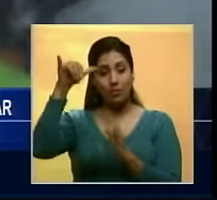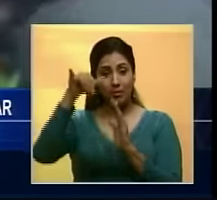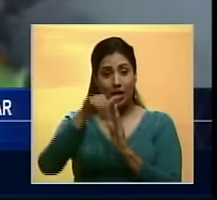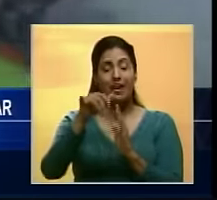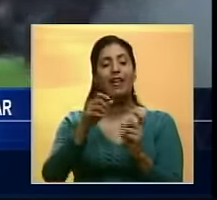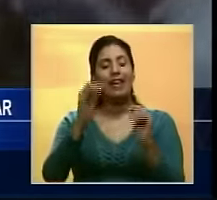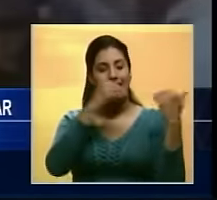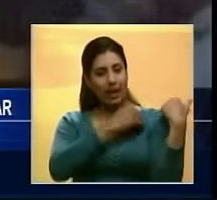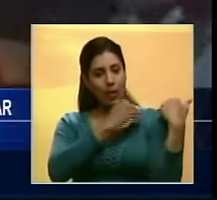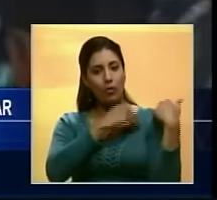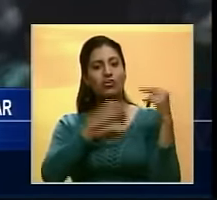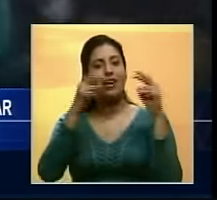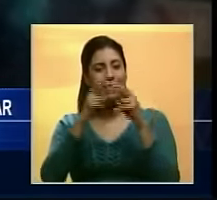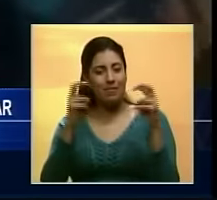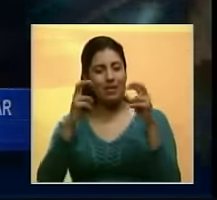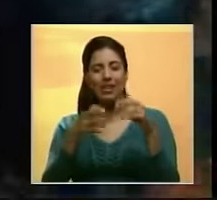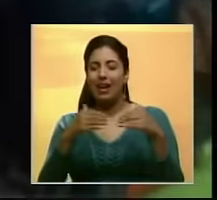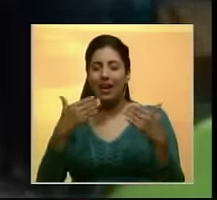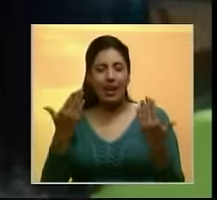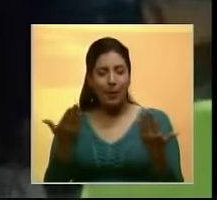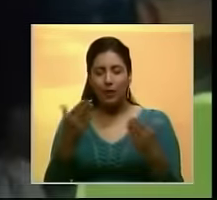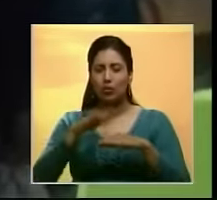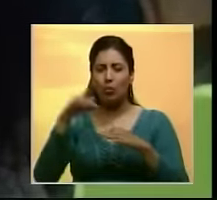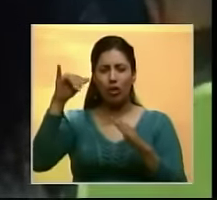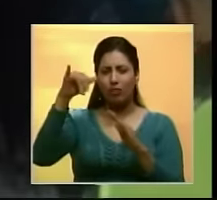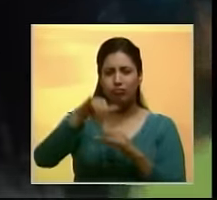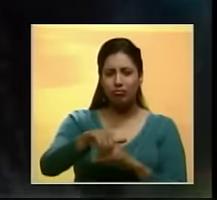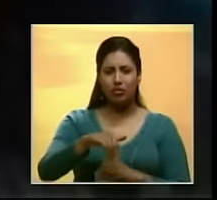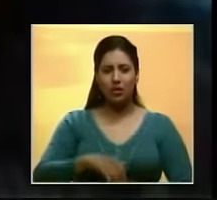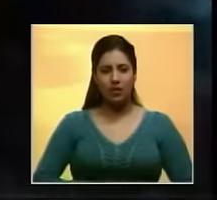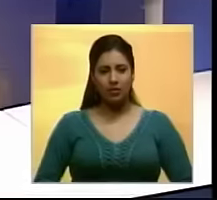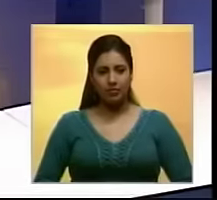será el encargado de investigar las causas del siniestro.